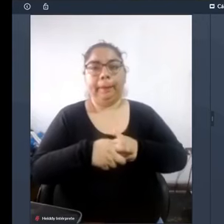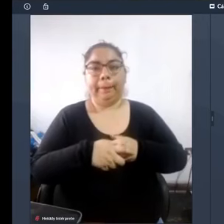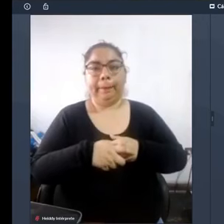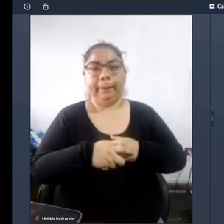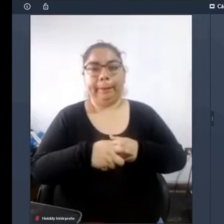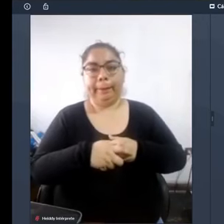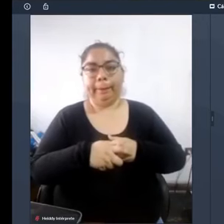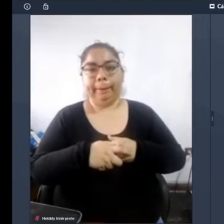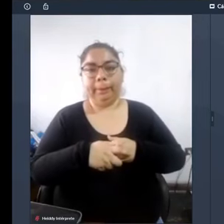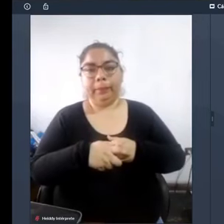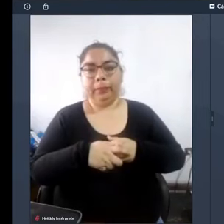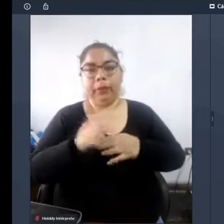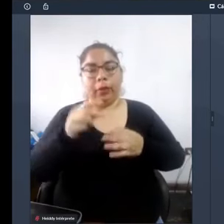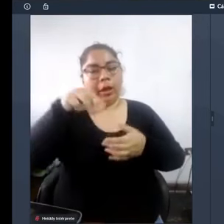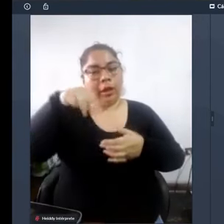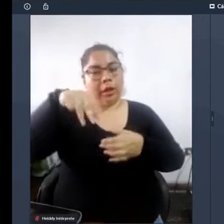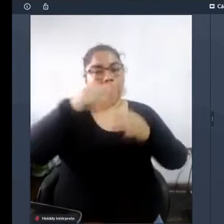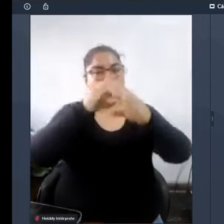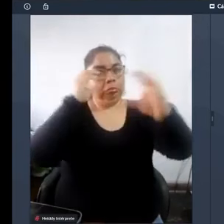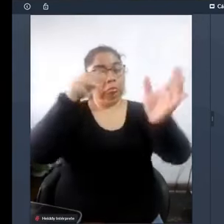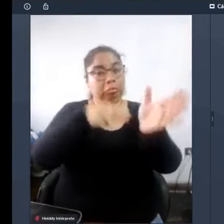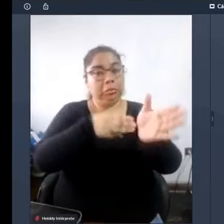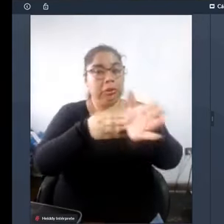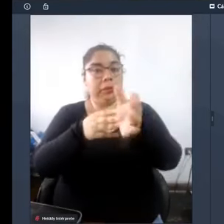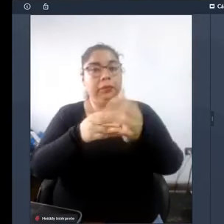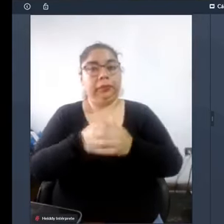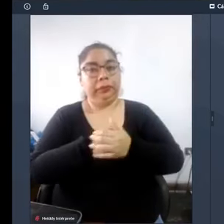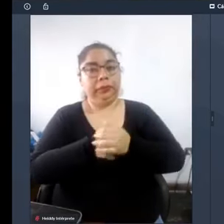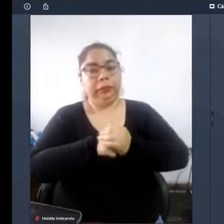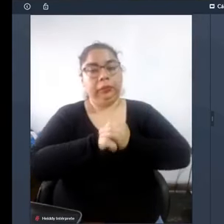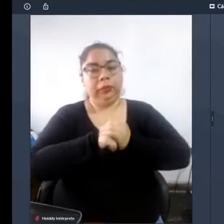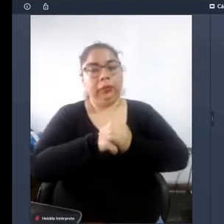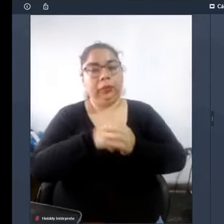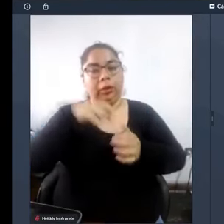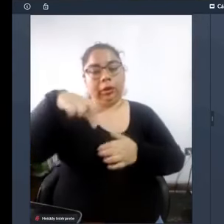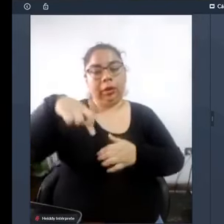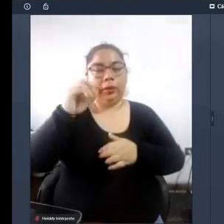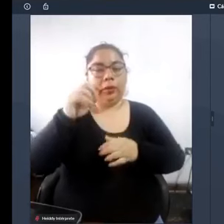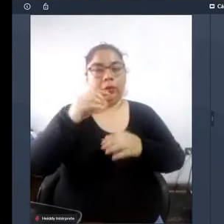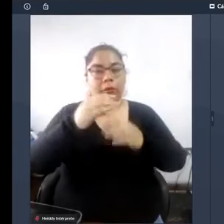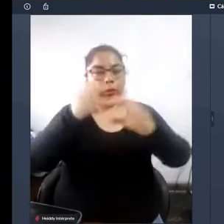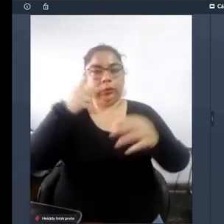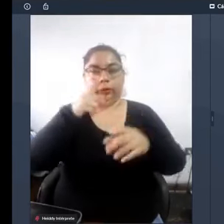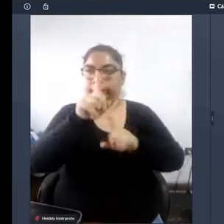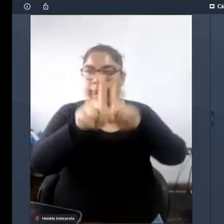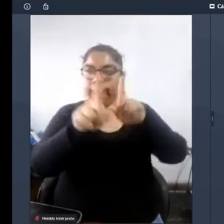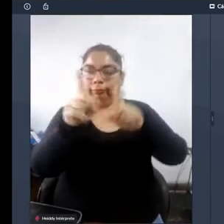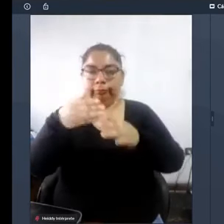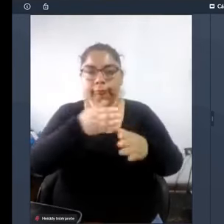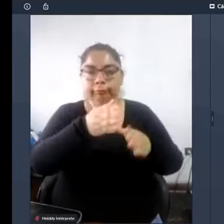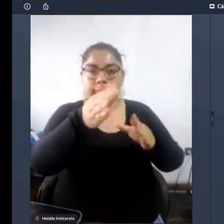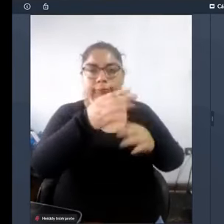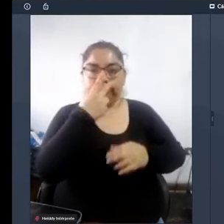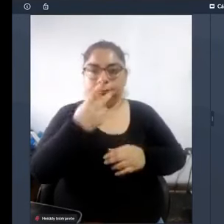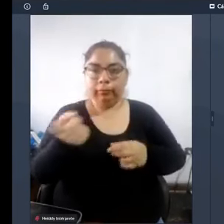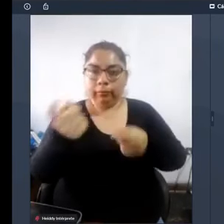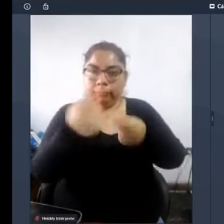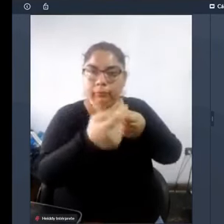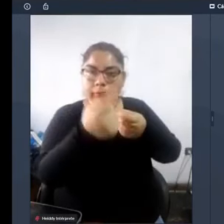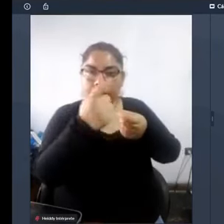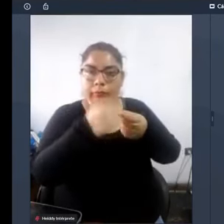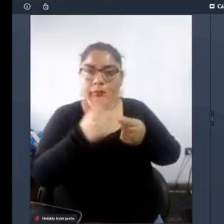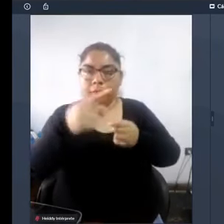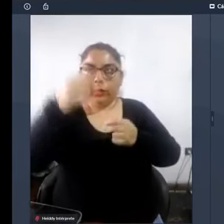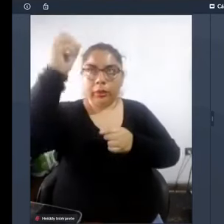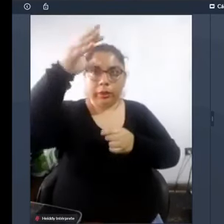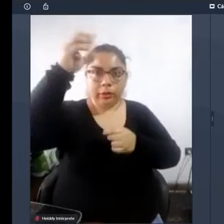al Metropolitano ¿no es cierto? tenemos a Pro Tránsito que debe regular los sistemas integrados de semaforización